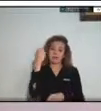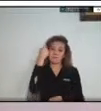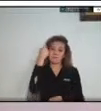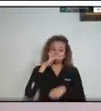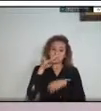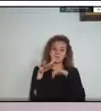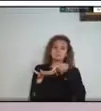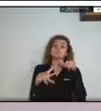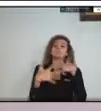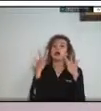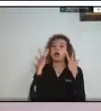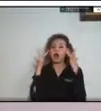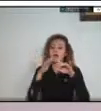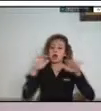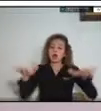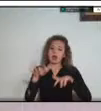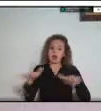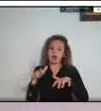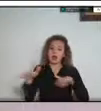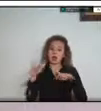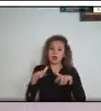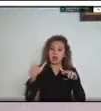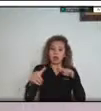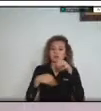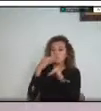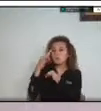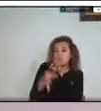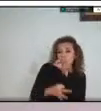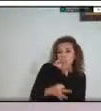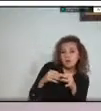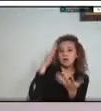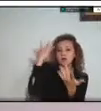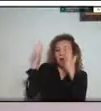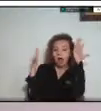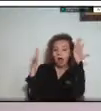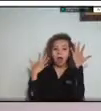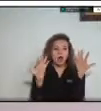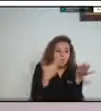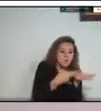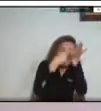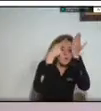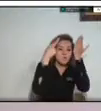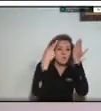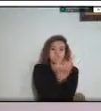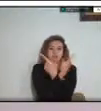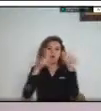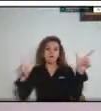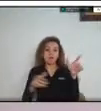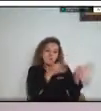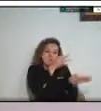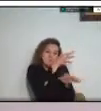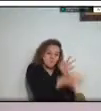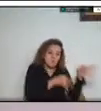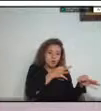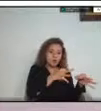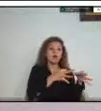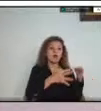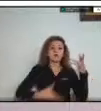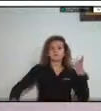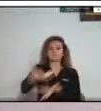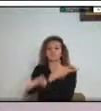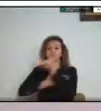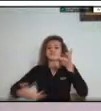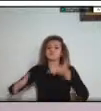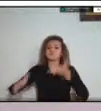entre ellas su rescate, reubicación, liberaciones, socializaciones con la comunidad en diferentes temáticas, jornadas de control contra